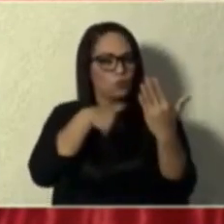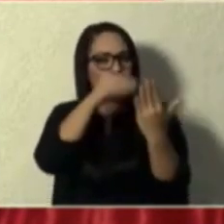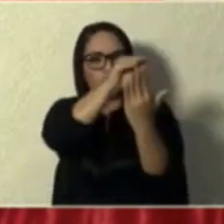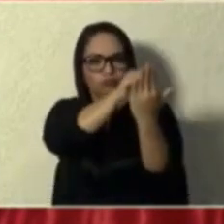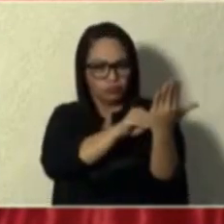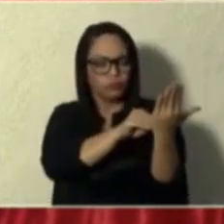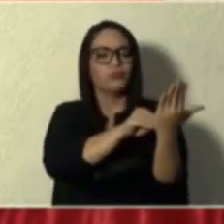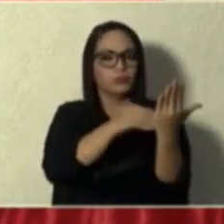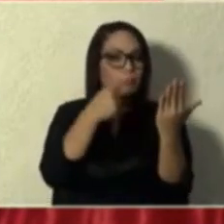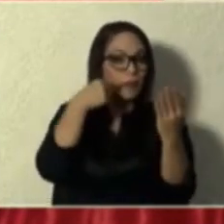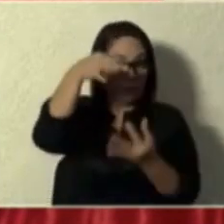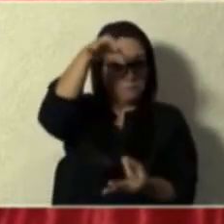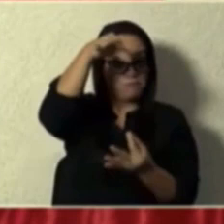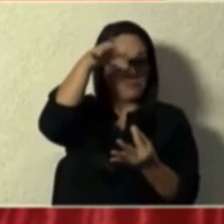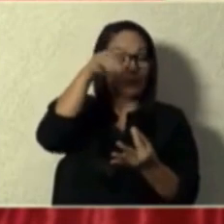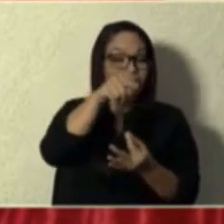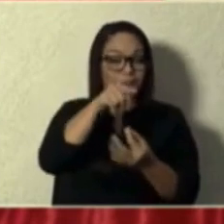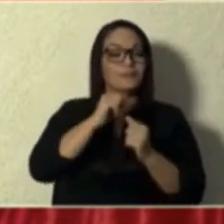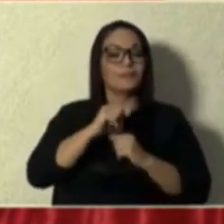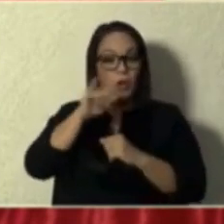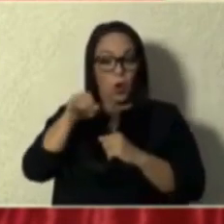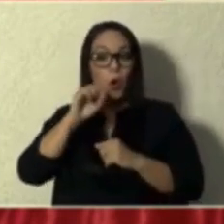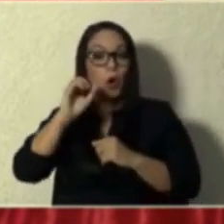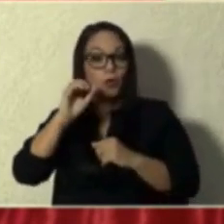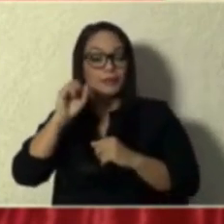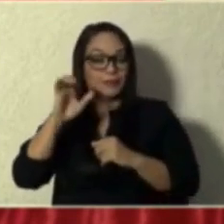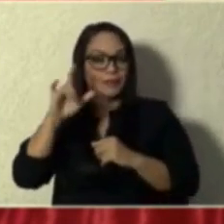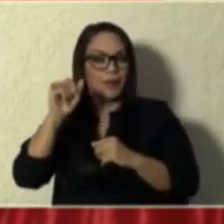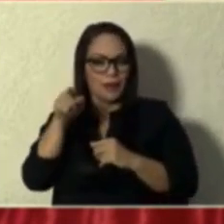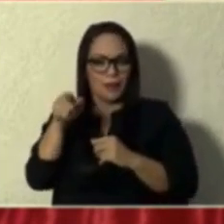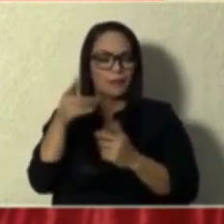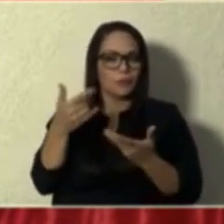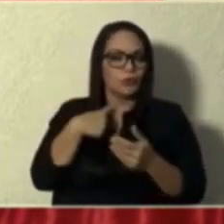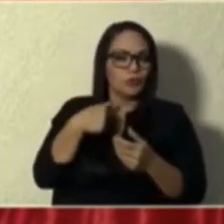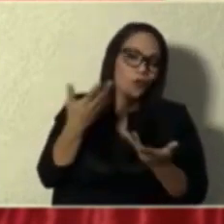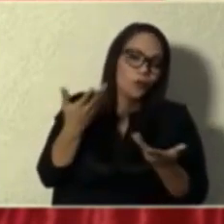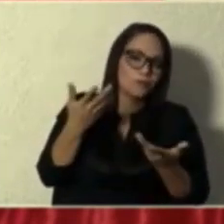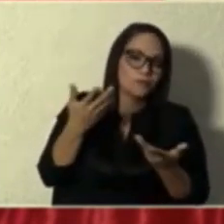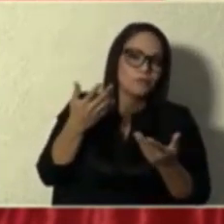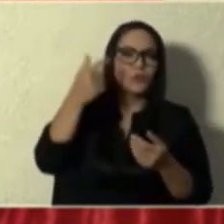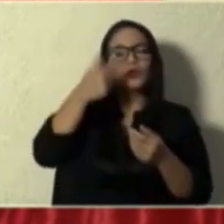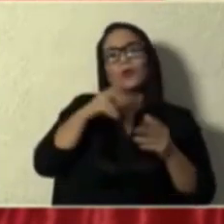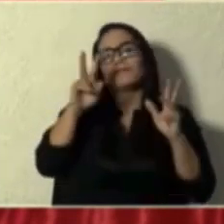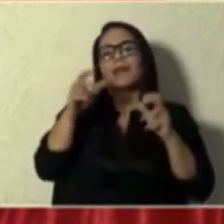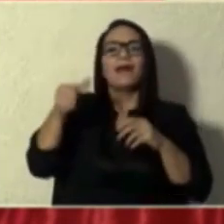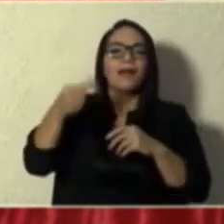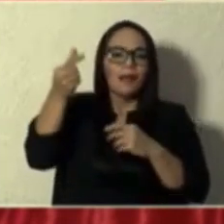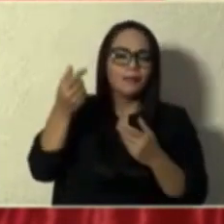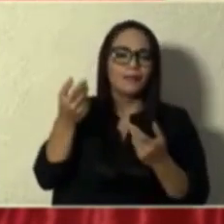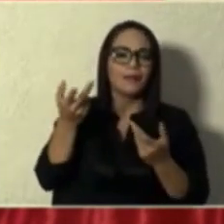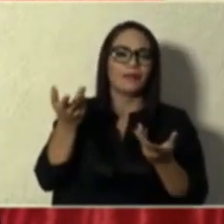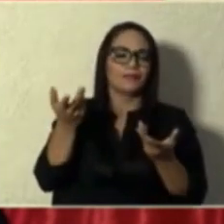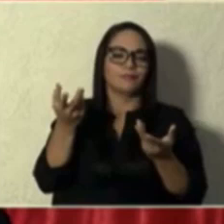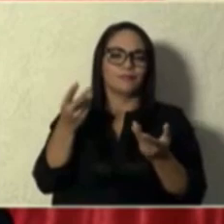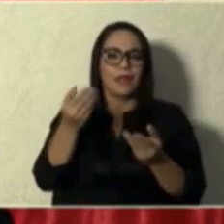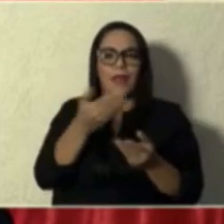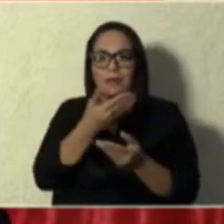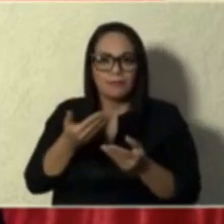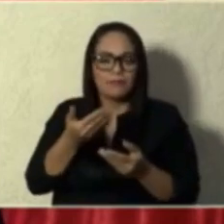yo, yo vigilo, superviso, soy gerente en alguna medida, no solo presidente,